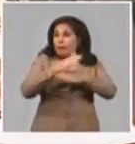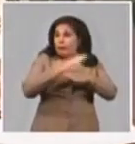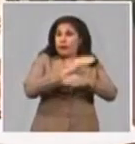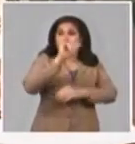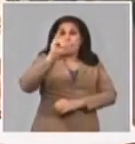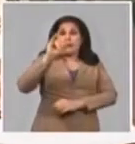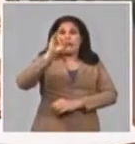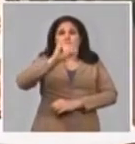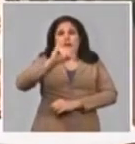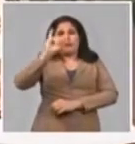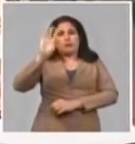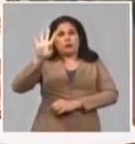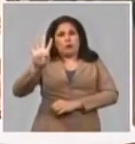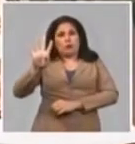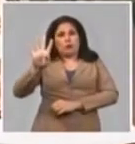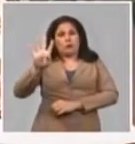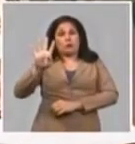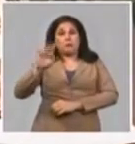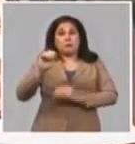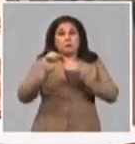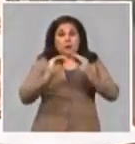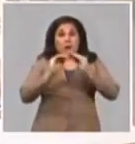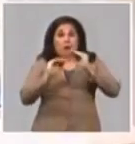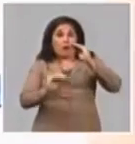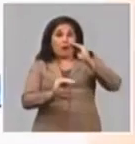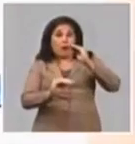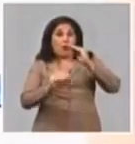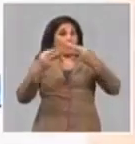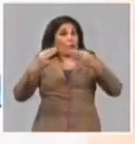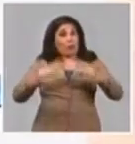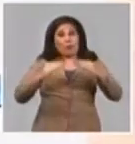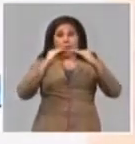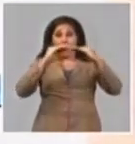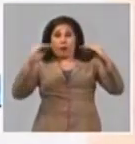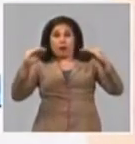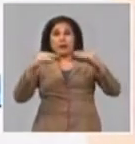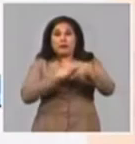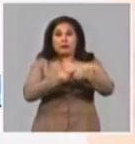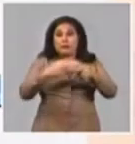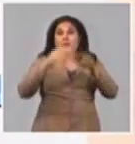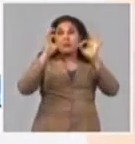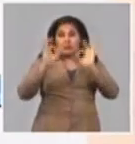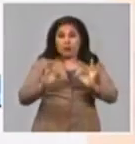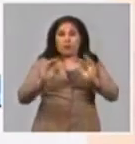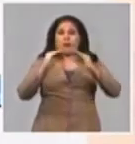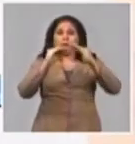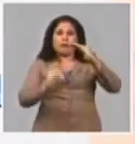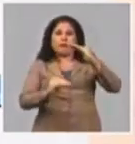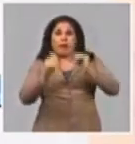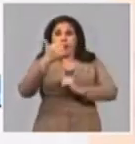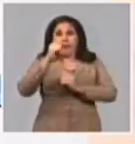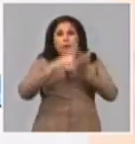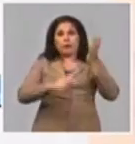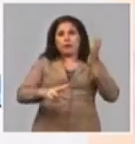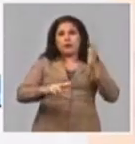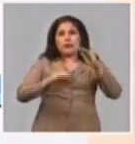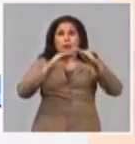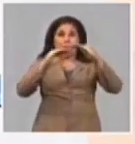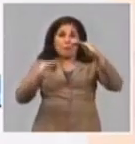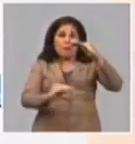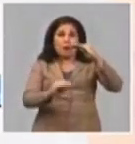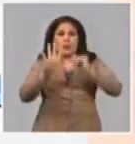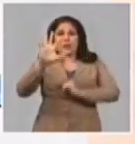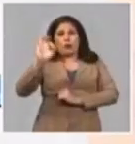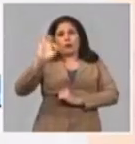con 664 hectómetros por debajo de la media histórica. Hay 10 provincias con llenado inferior al